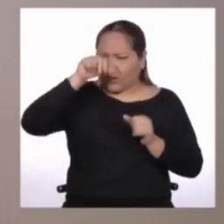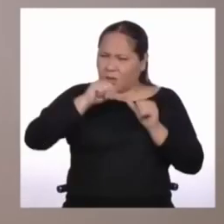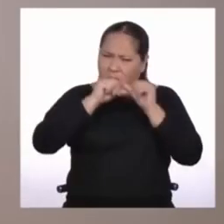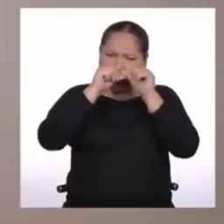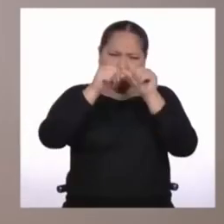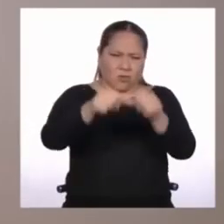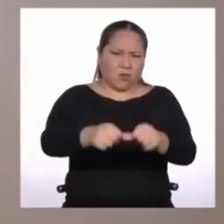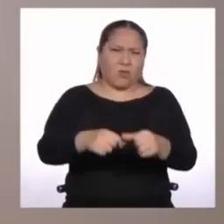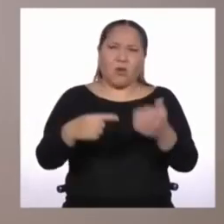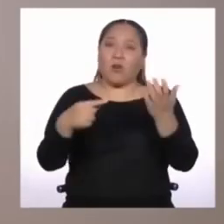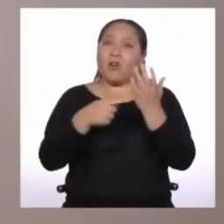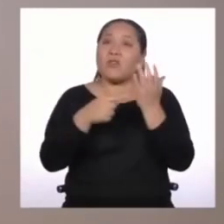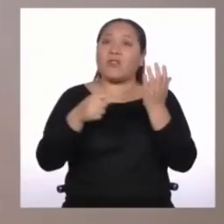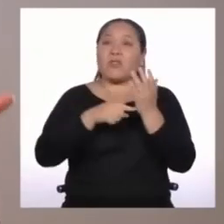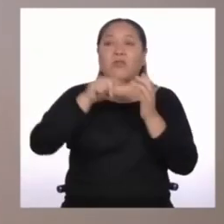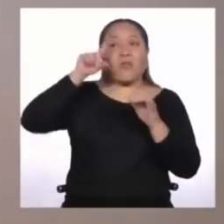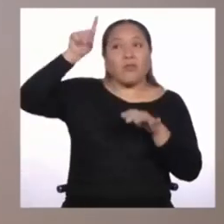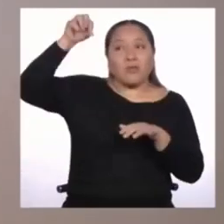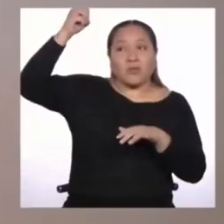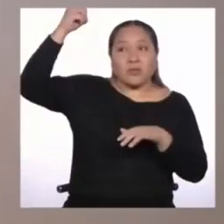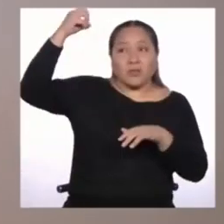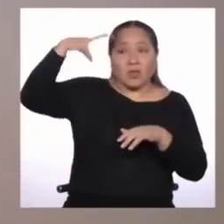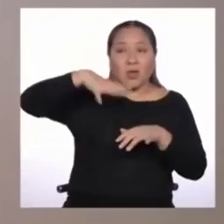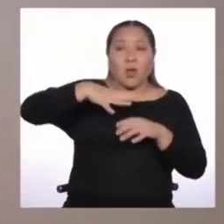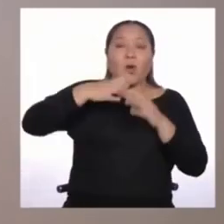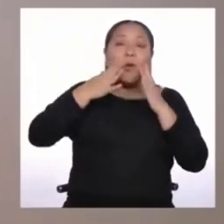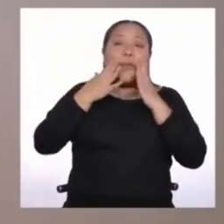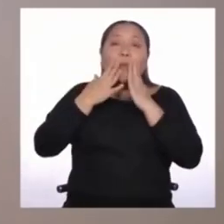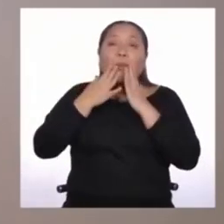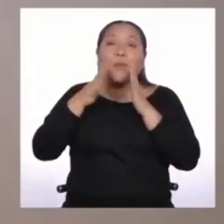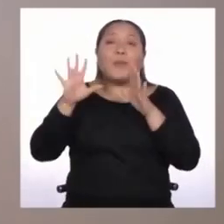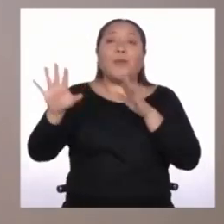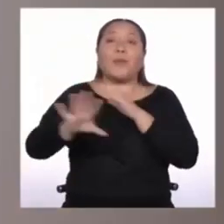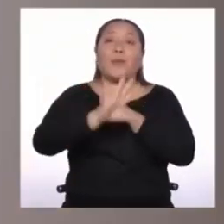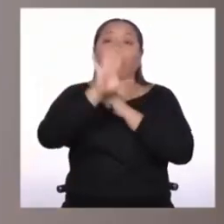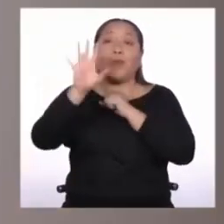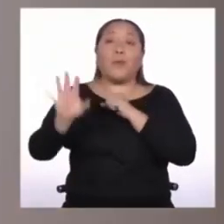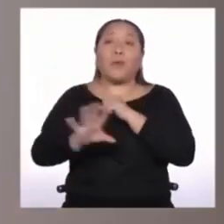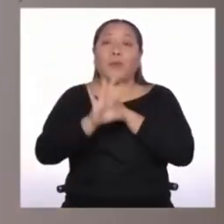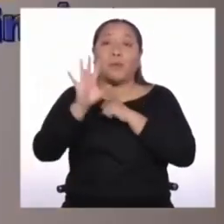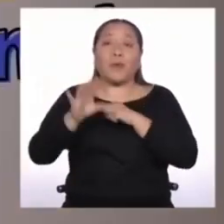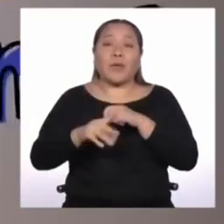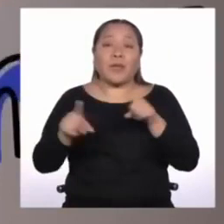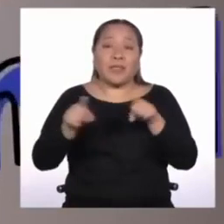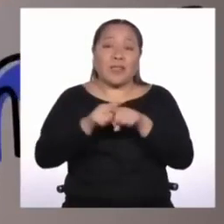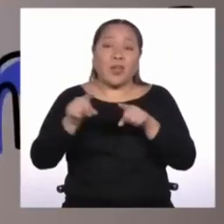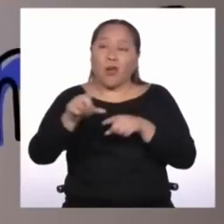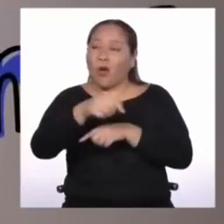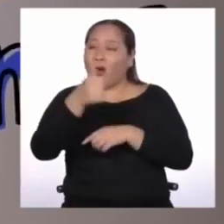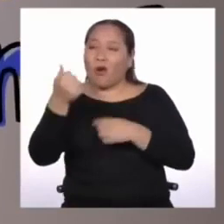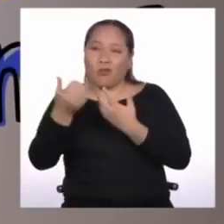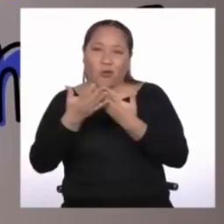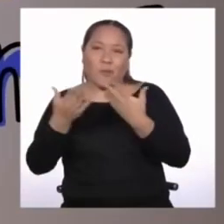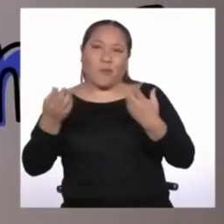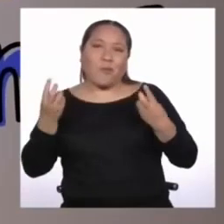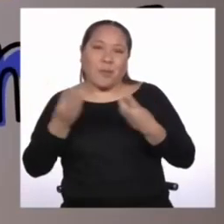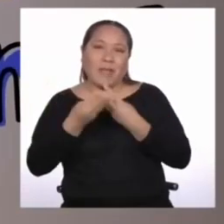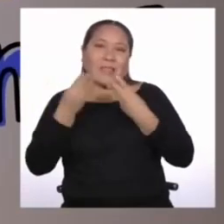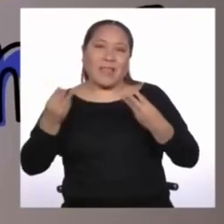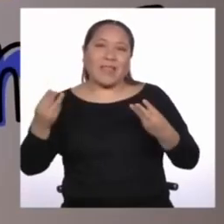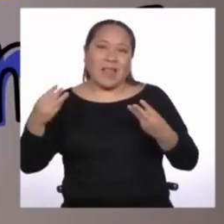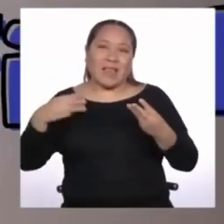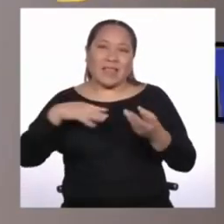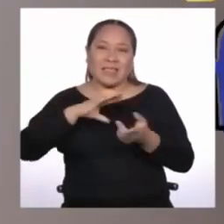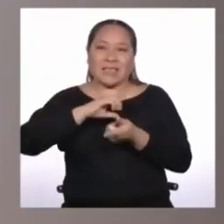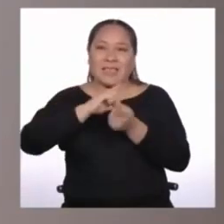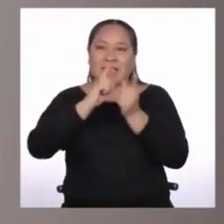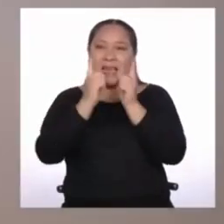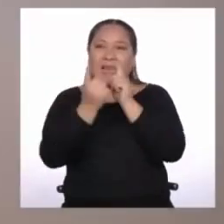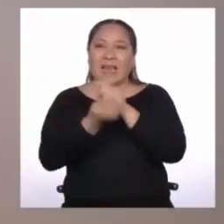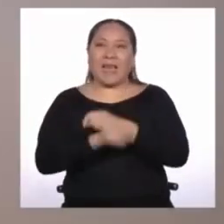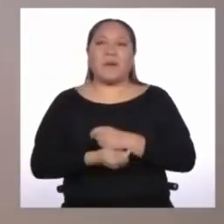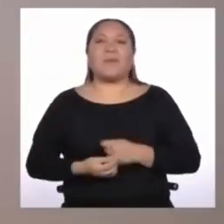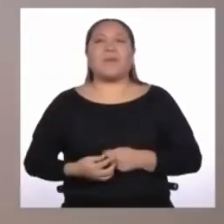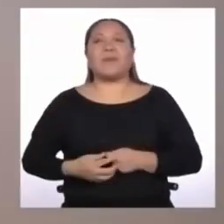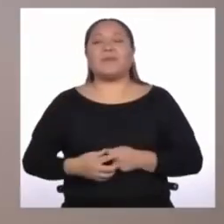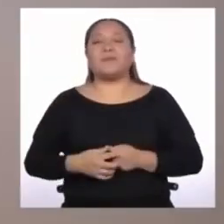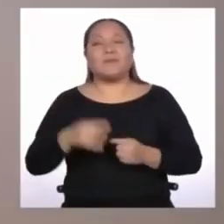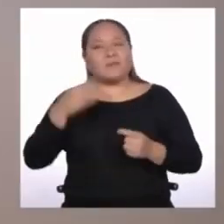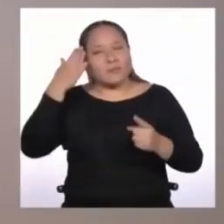con tecnologías solares, eólicas y otros recursos renovables. Ahora no podemos irnos sin el reto de este programa.